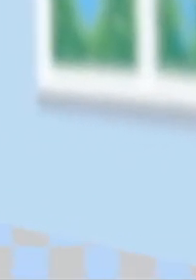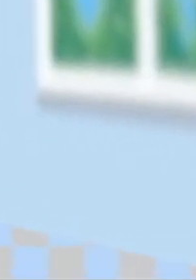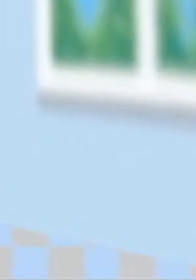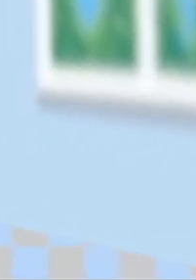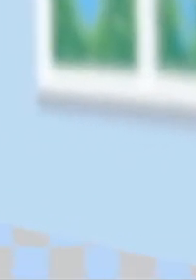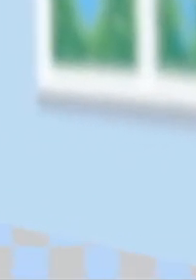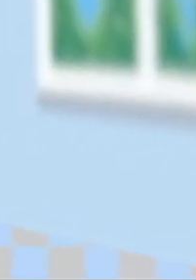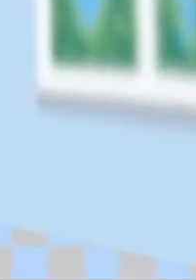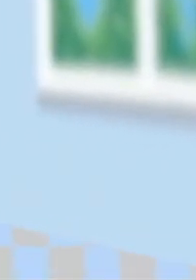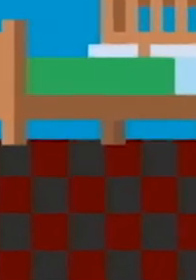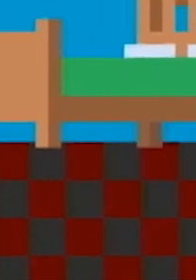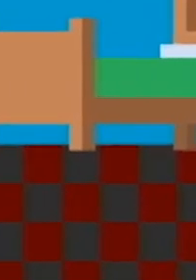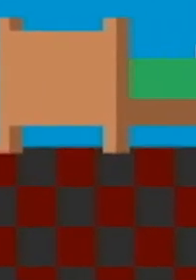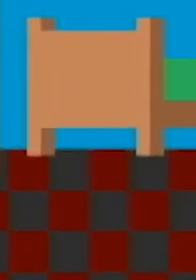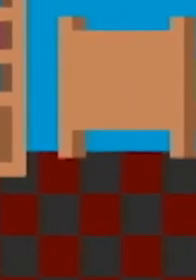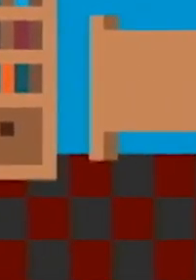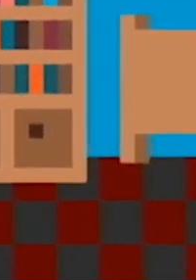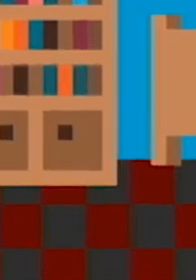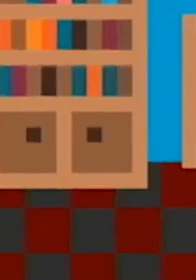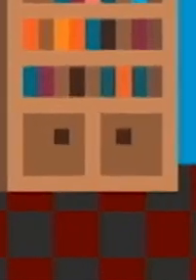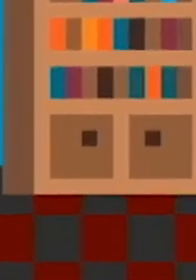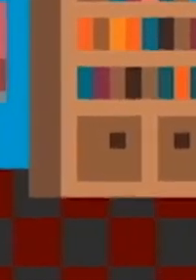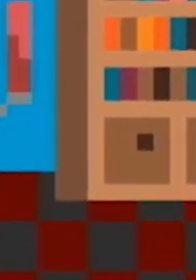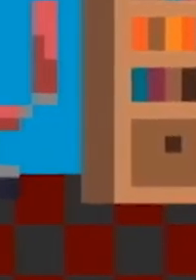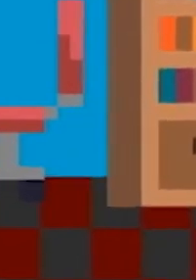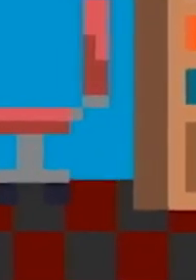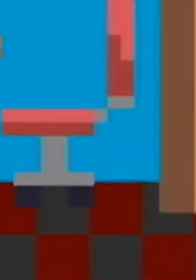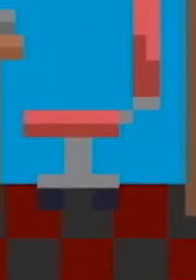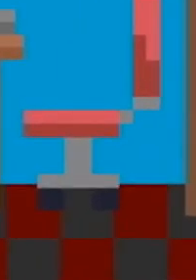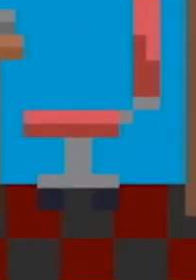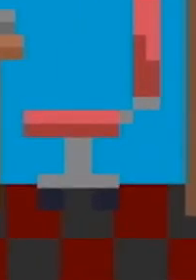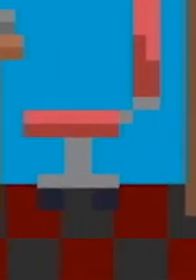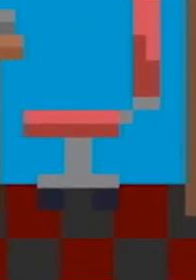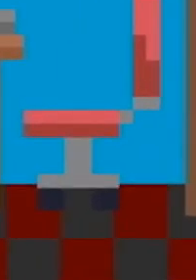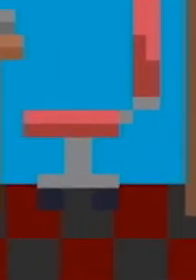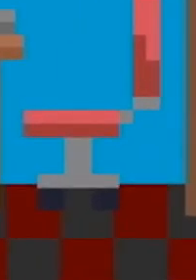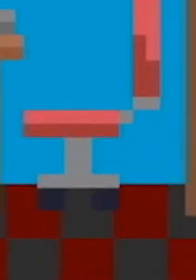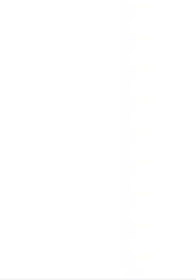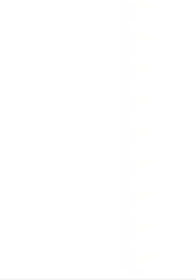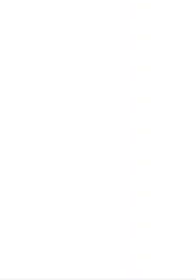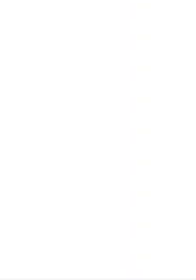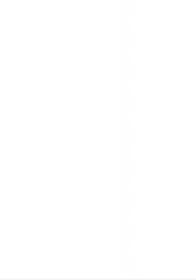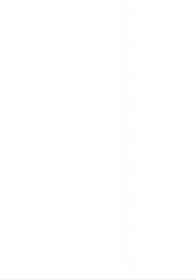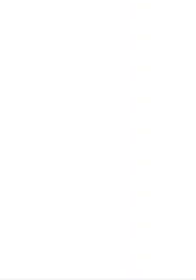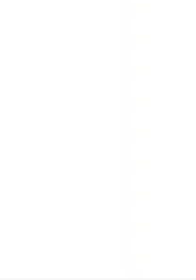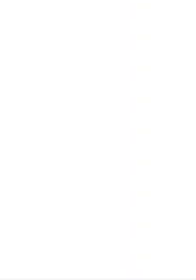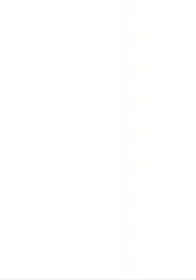si no puedes ir a clases las clases vienen a vos te invitamos a ver Aprendo en Casa charla con la charla